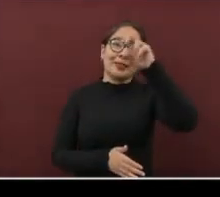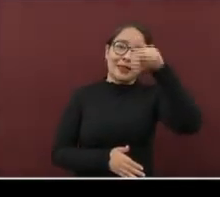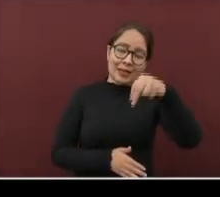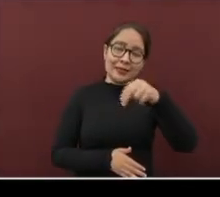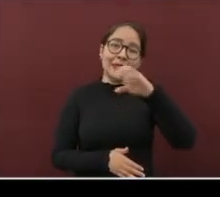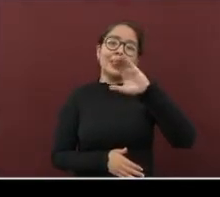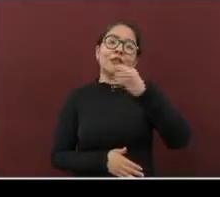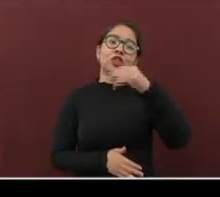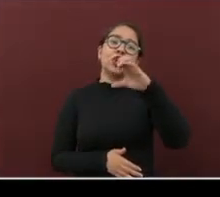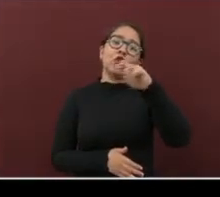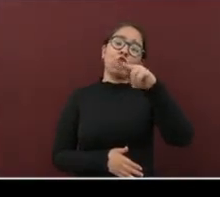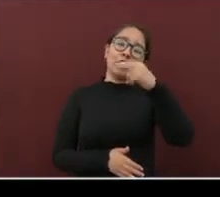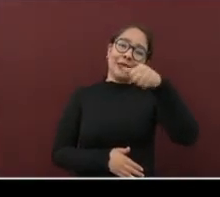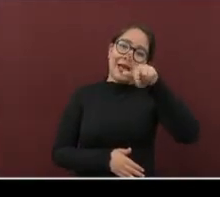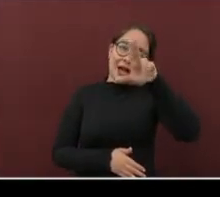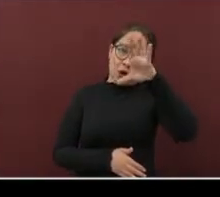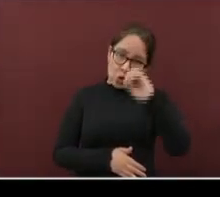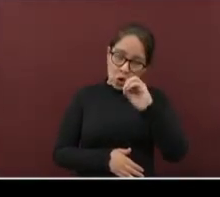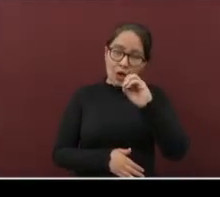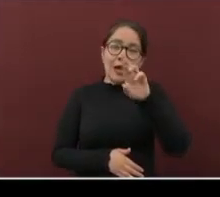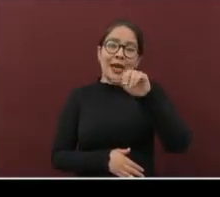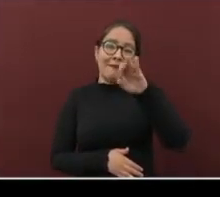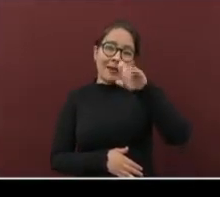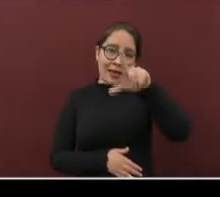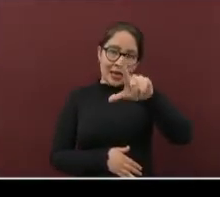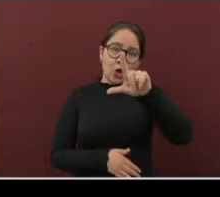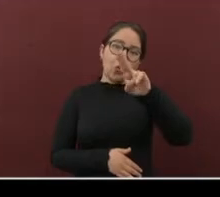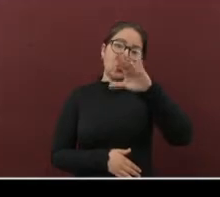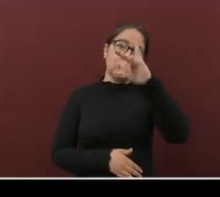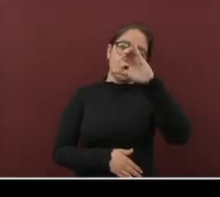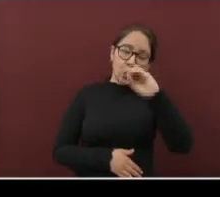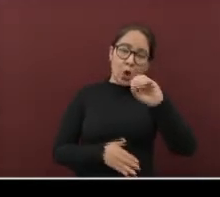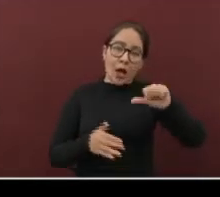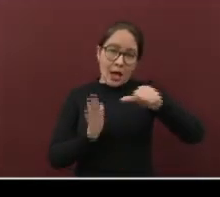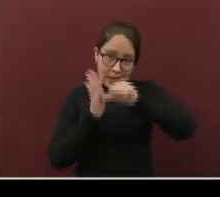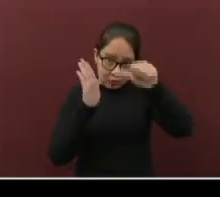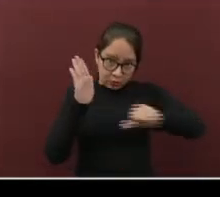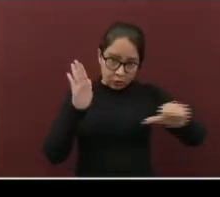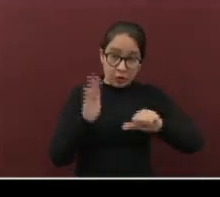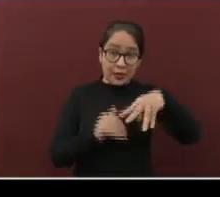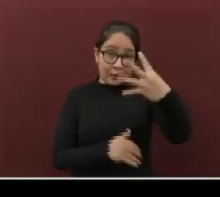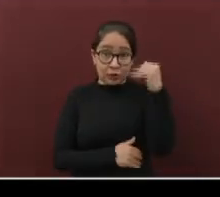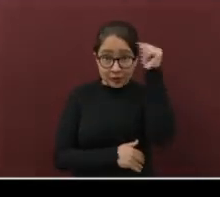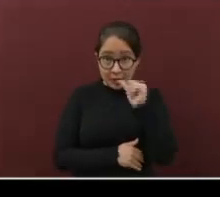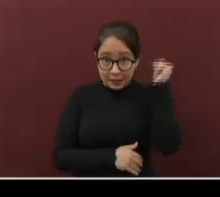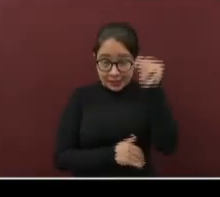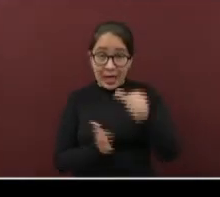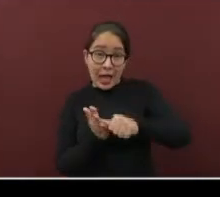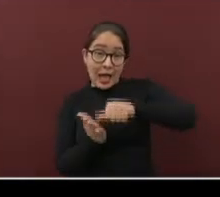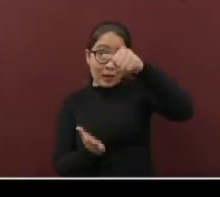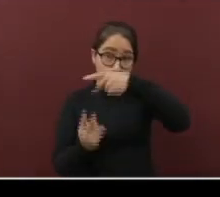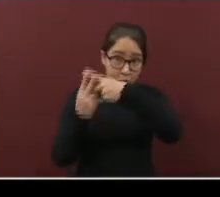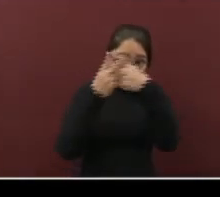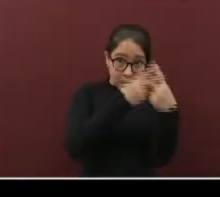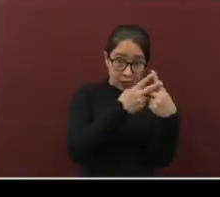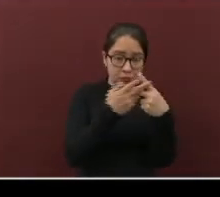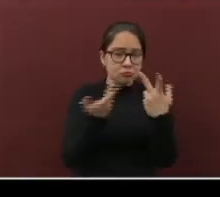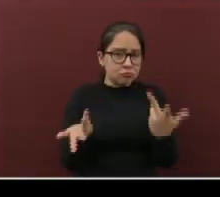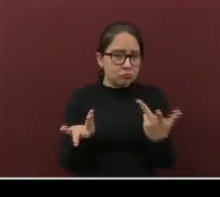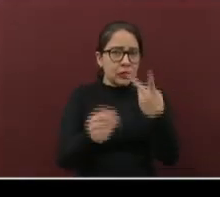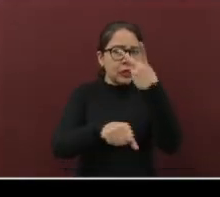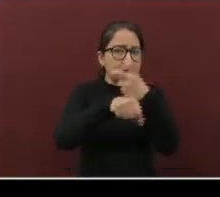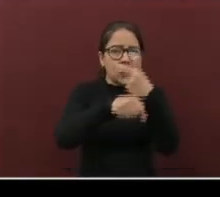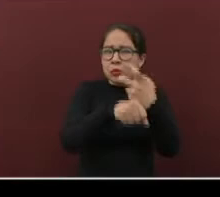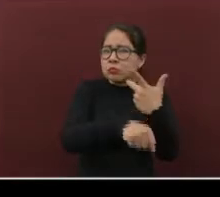Rafael Lucio y Alto Tonga. El día 14 será en Alto Lucero. Y, bueno, en cuanto a las segundas dosis,